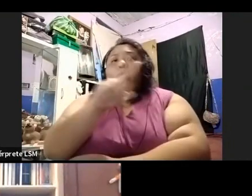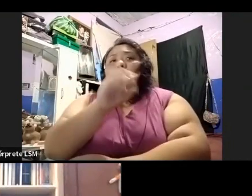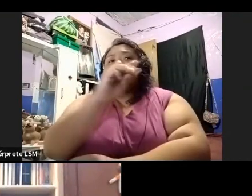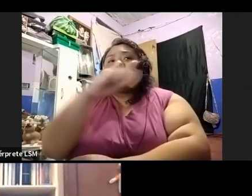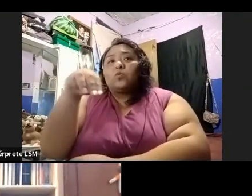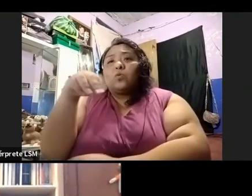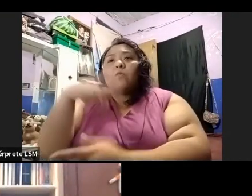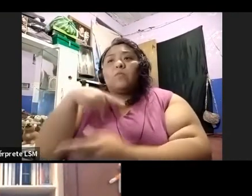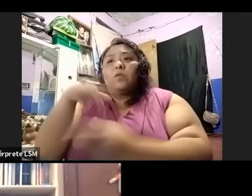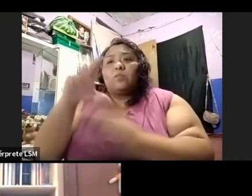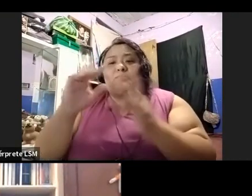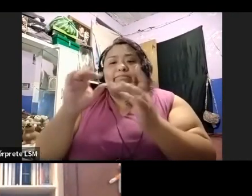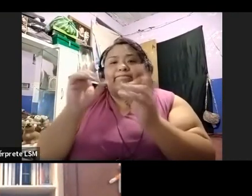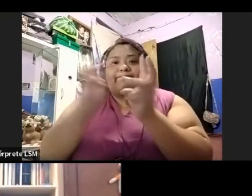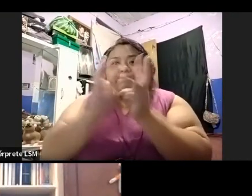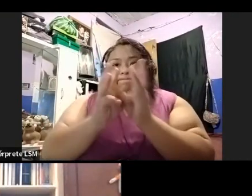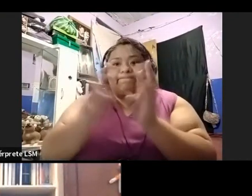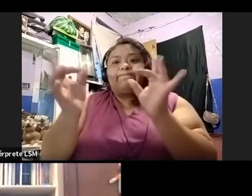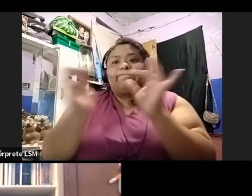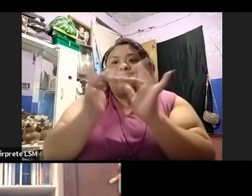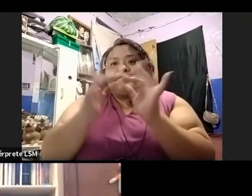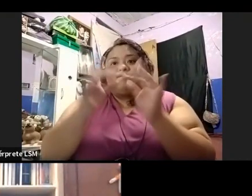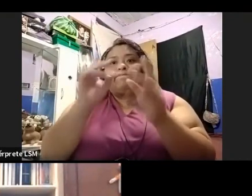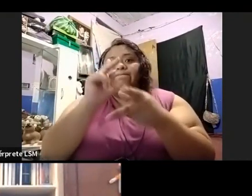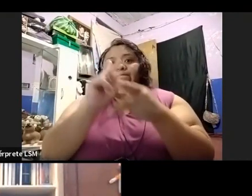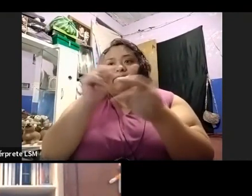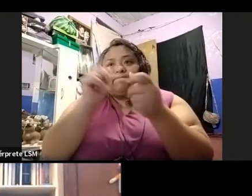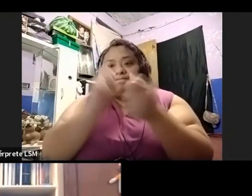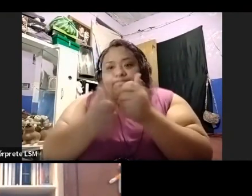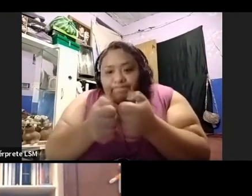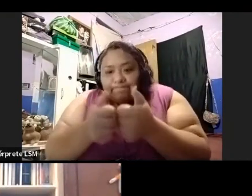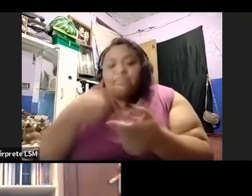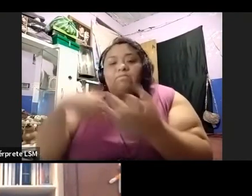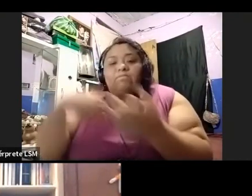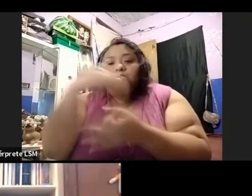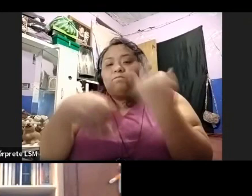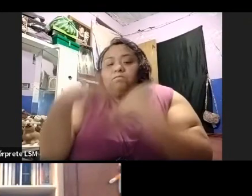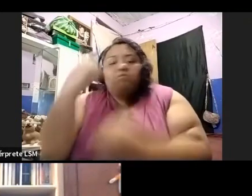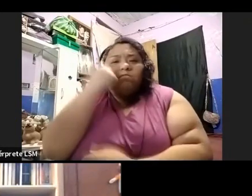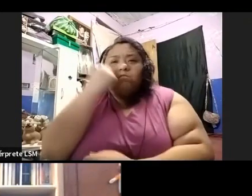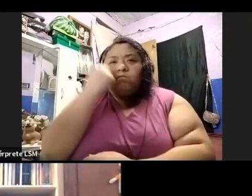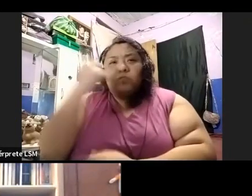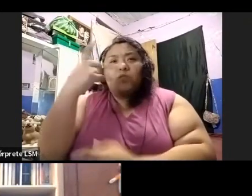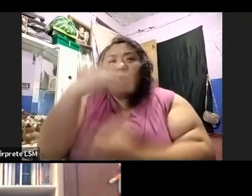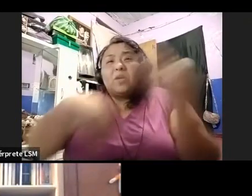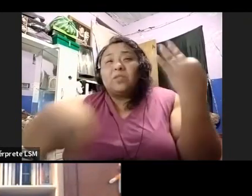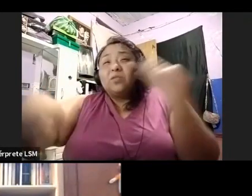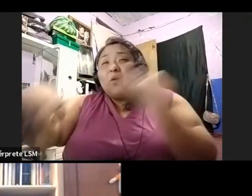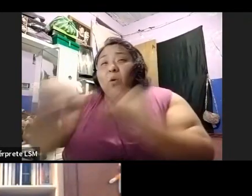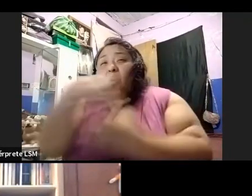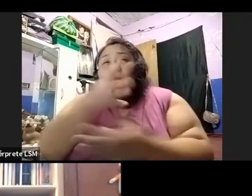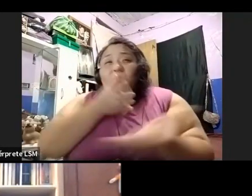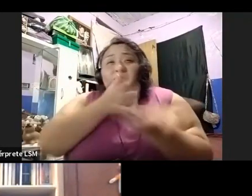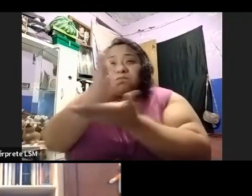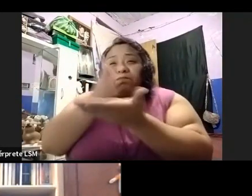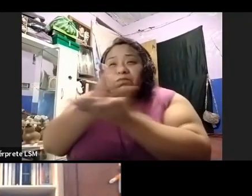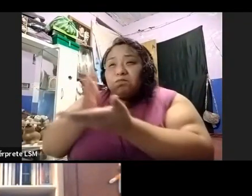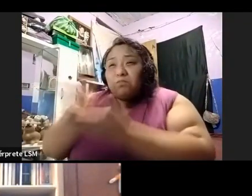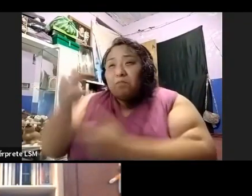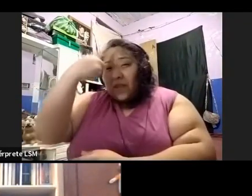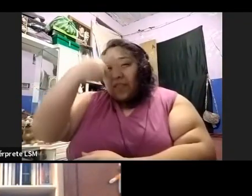problema. Realmente creo que ahorita tenemos todos los recursos muy accesibles. Entonces, bueno, quiero ser esta